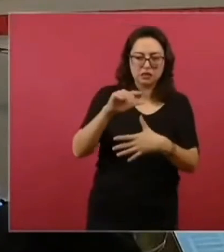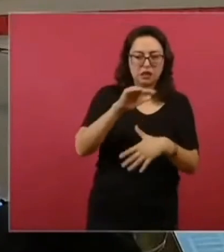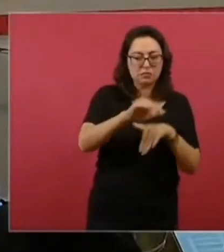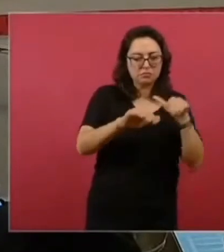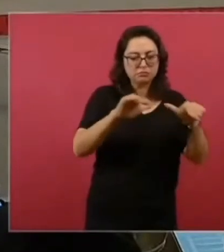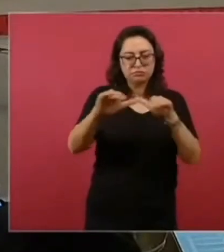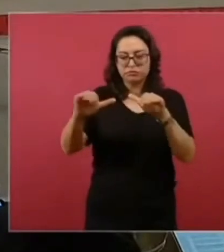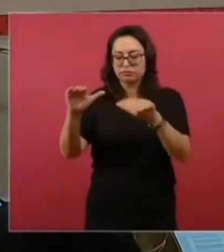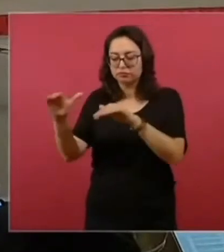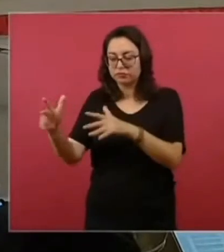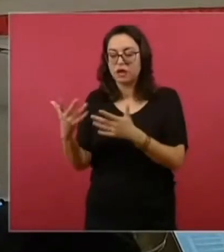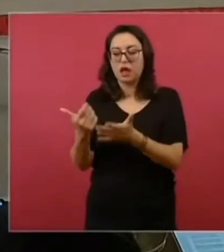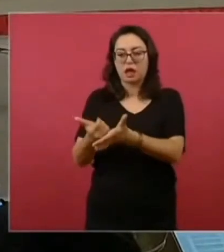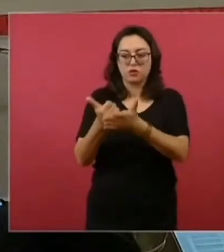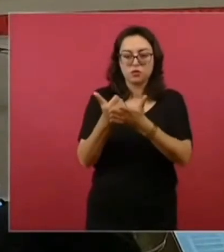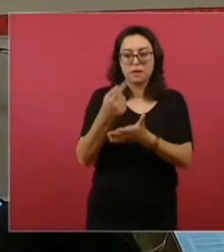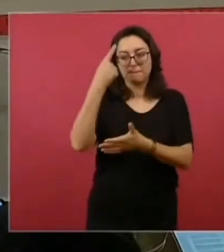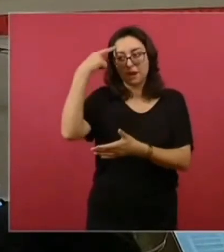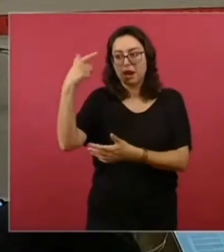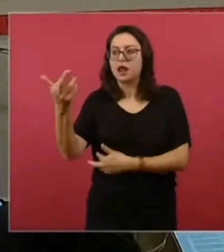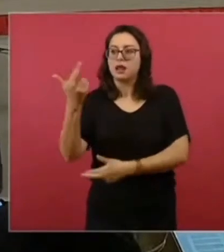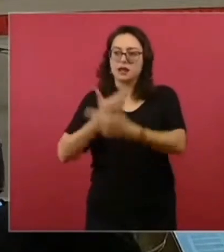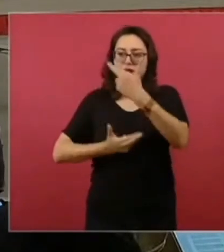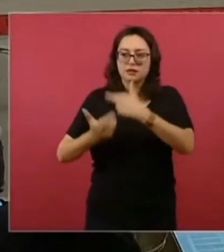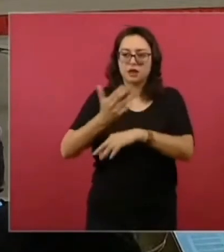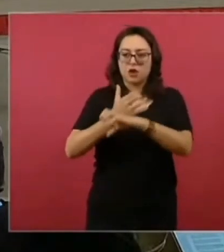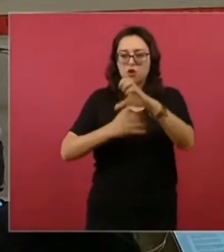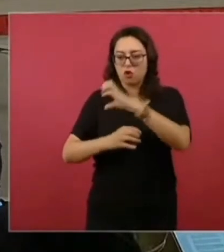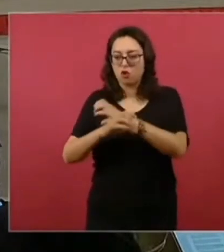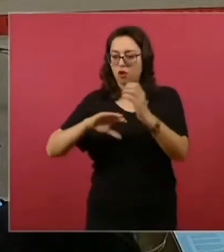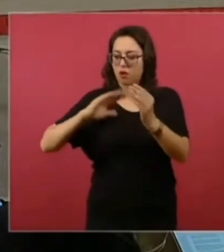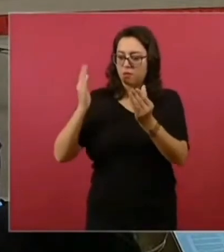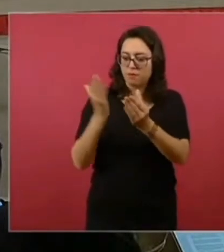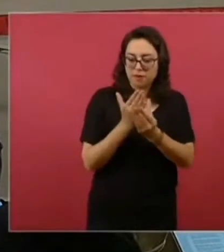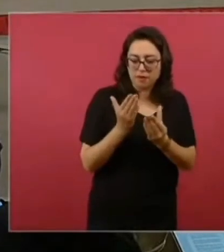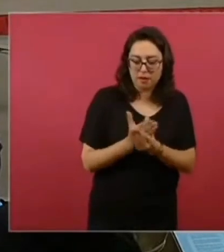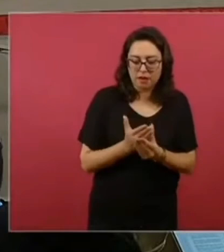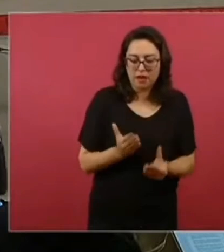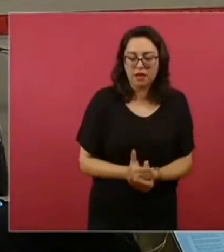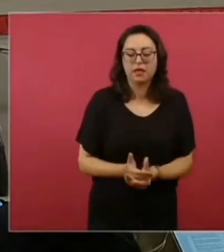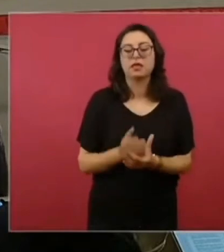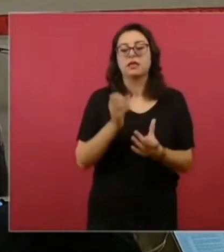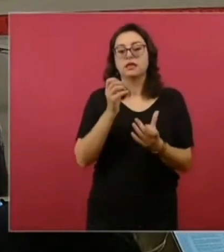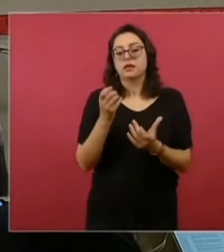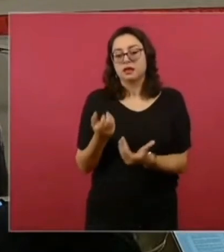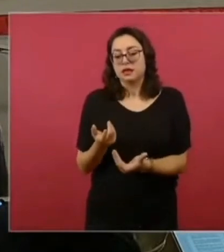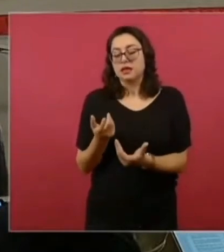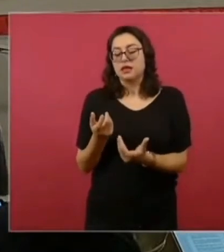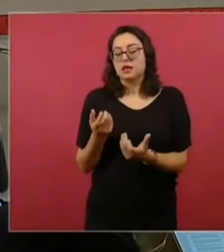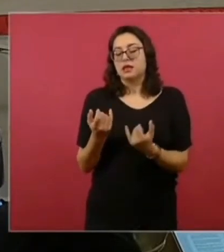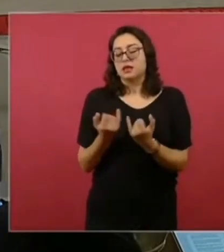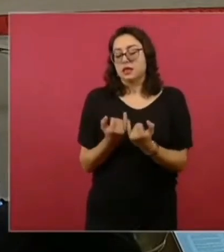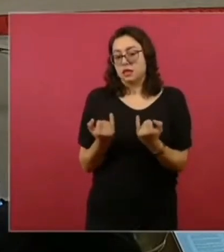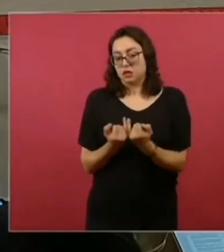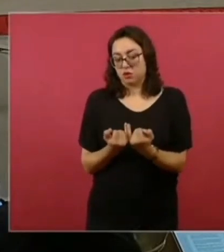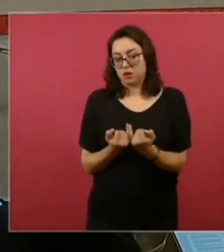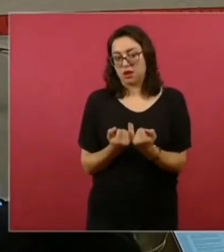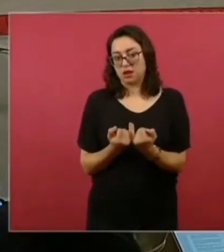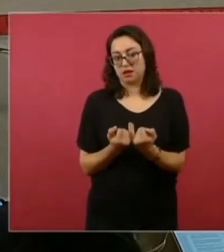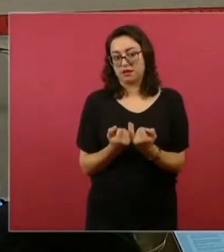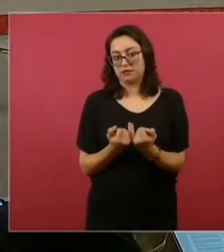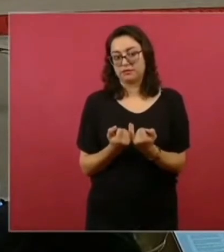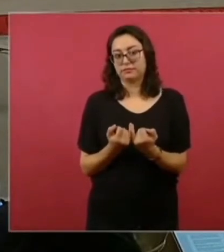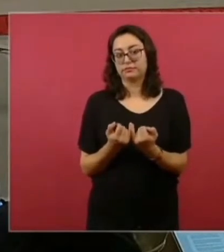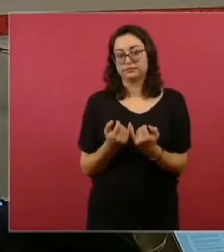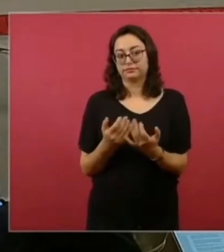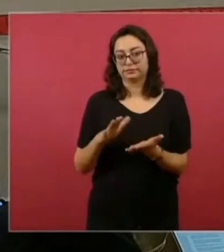Se han entregado escáneres especializados a diferentes países, como digo, de Centroamérica, y también ya